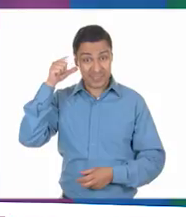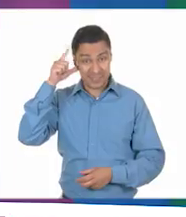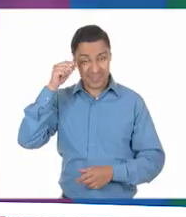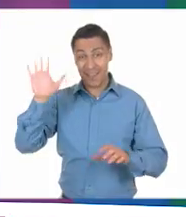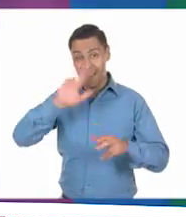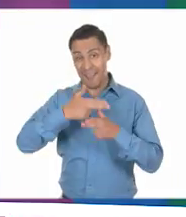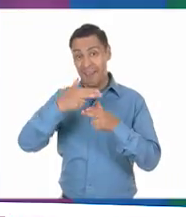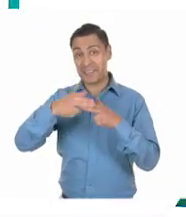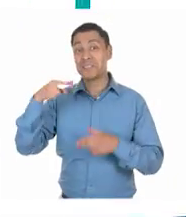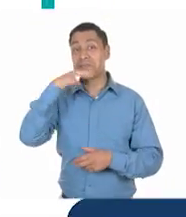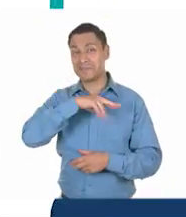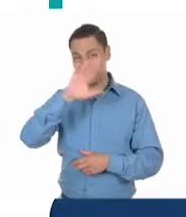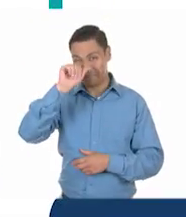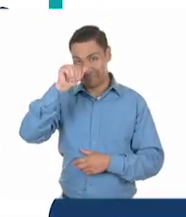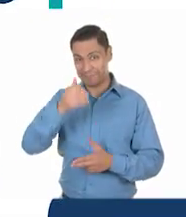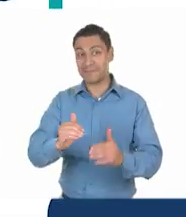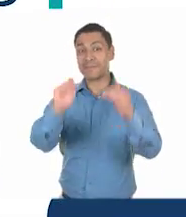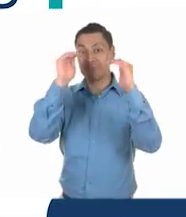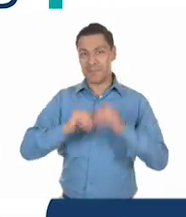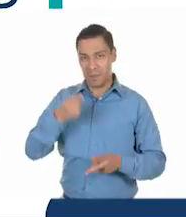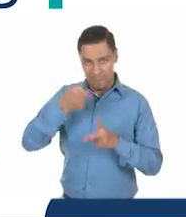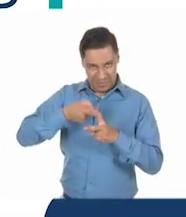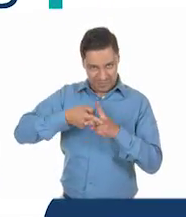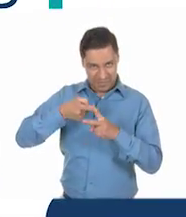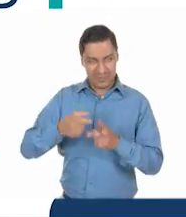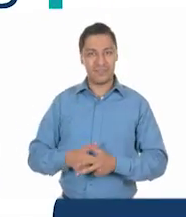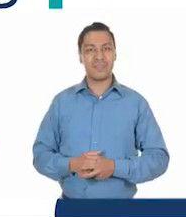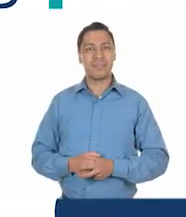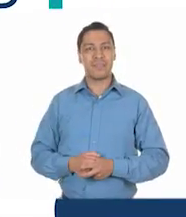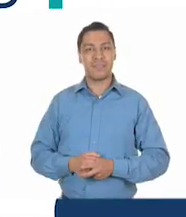Hasta la próxima. A continuación, matemáticas.